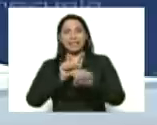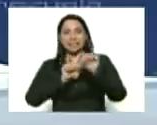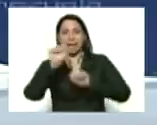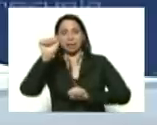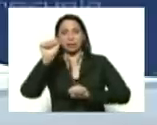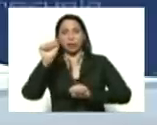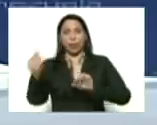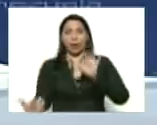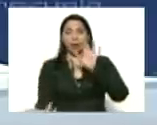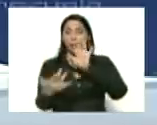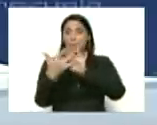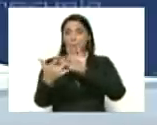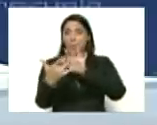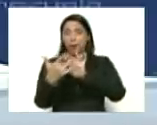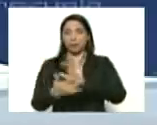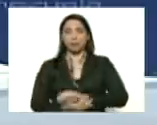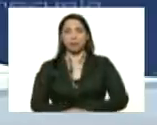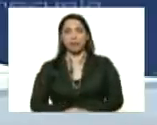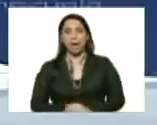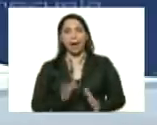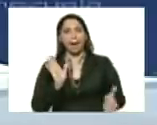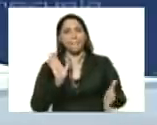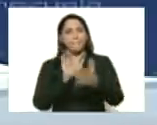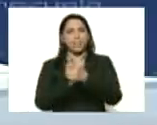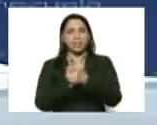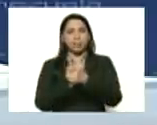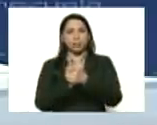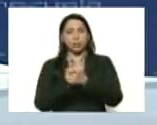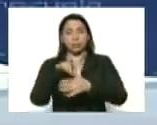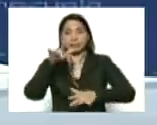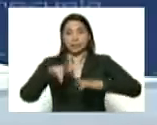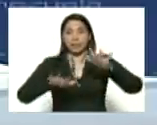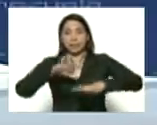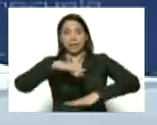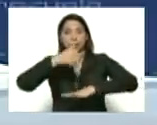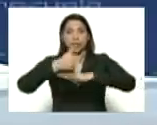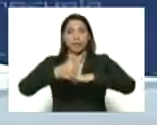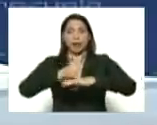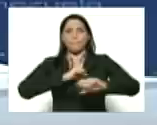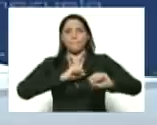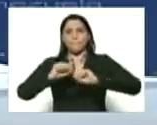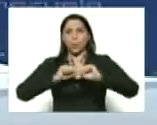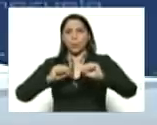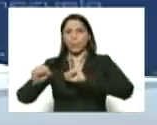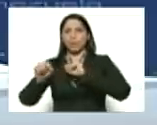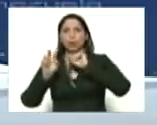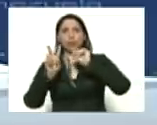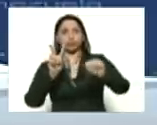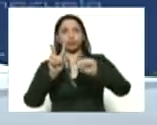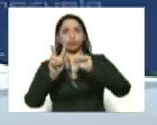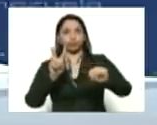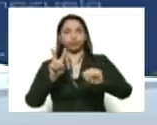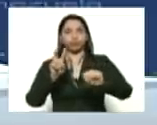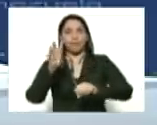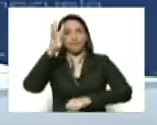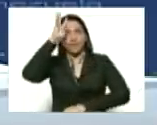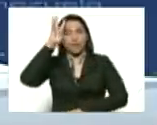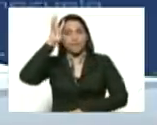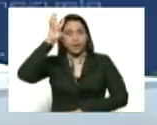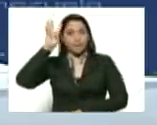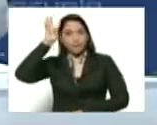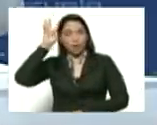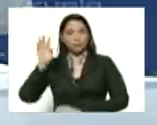le voy a dar el pase al compañero al secretario general del movimiento Somos Venezuela Mervin Maldonado